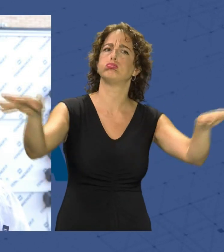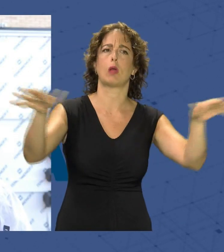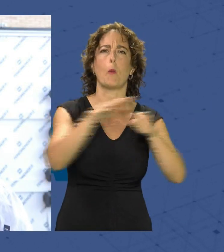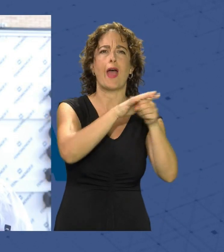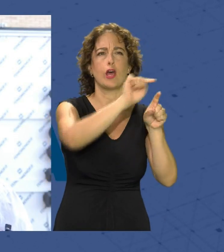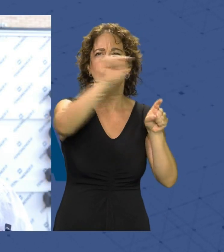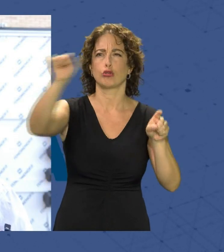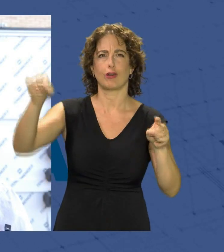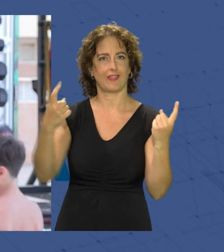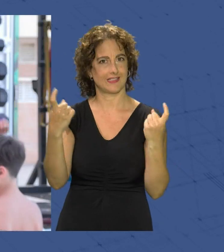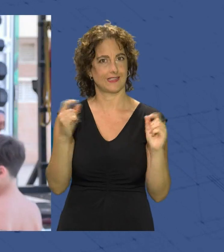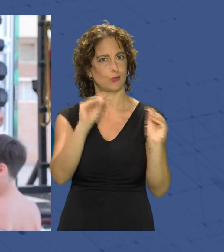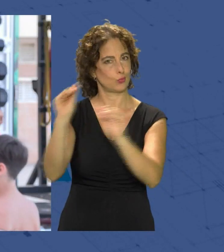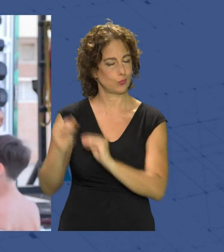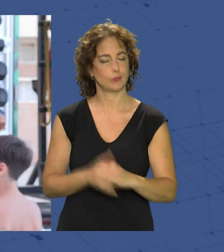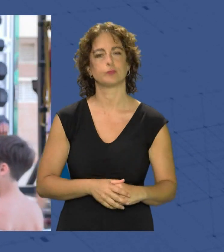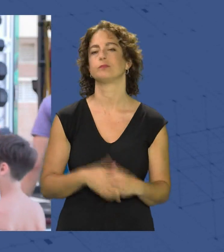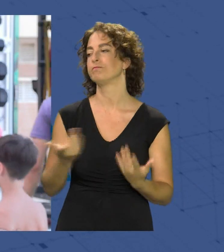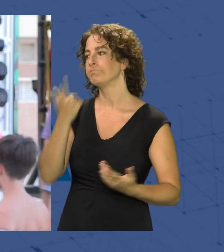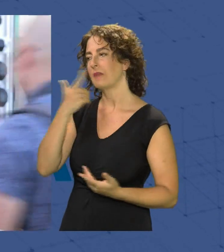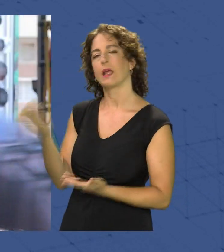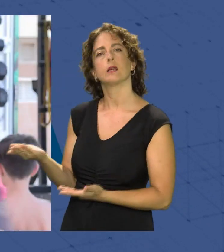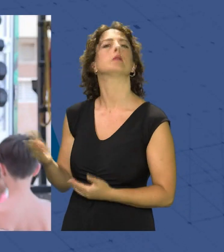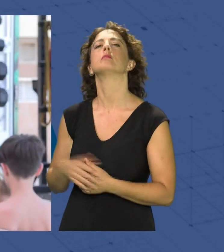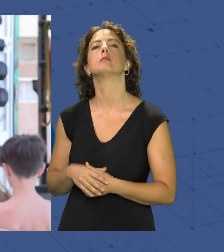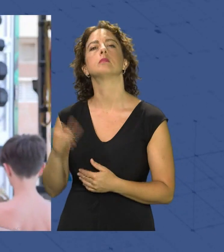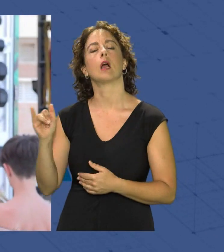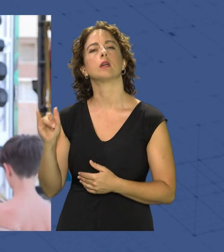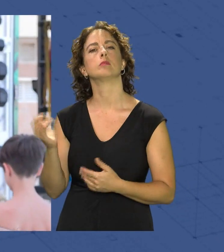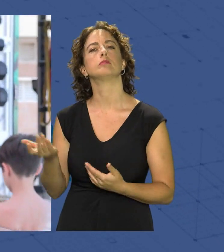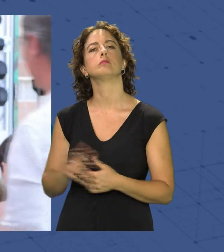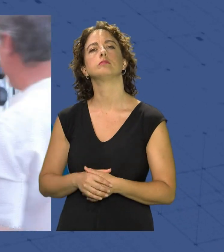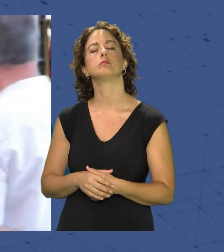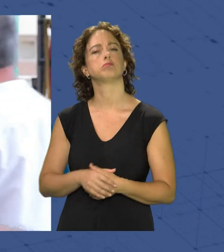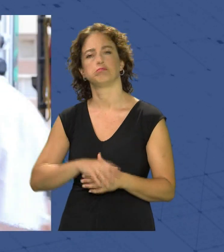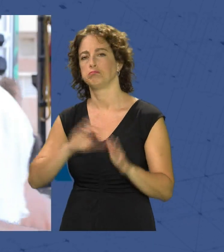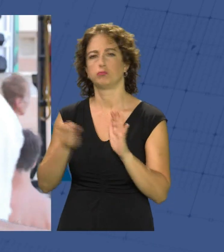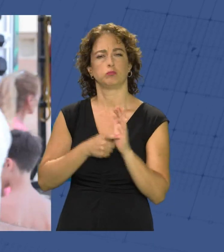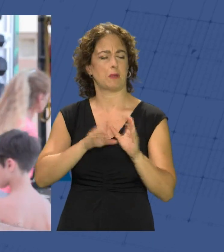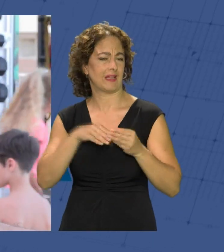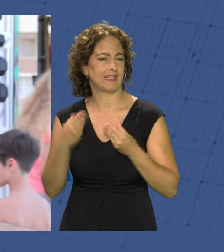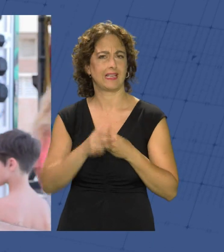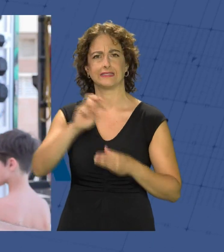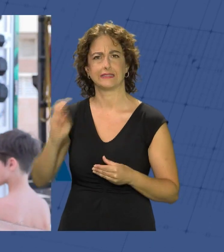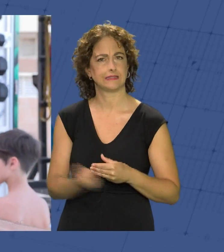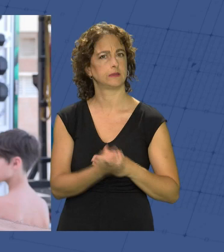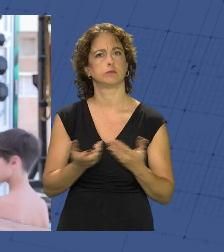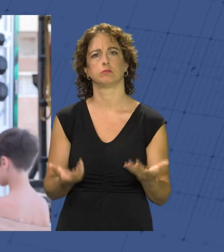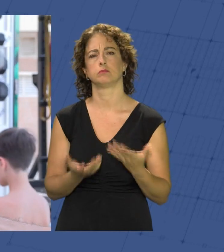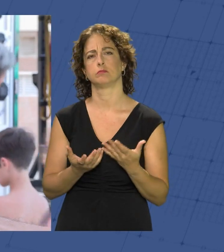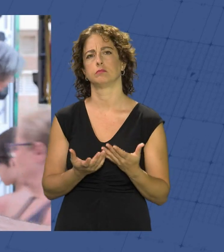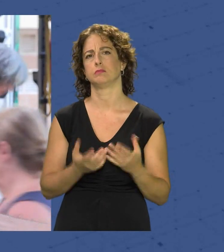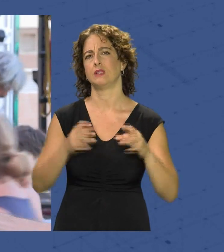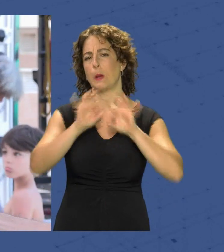necesitados de nuestra ciudad. Como podéis ver, pues ahí está equipado completamente con todo material, desde